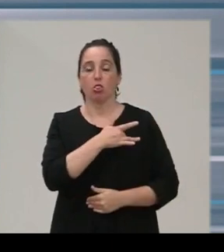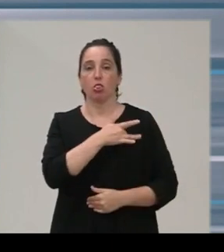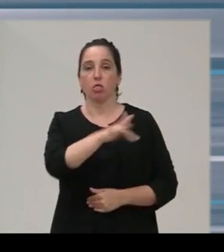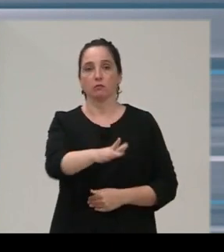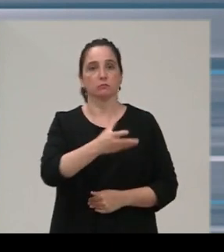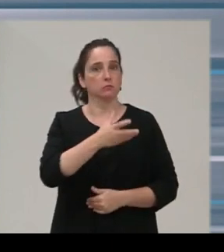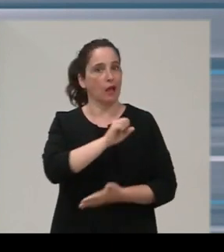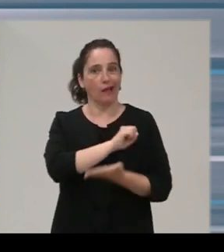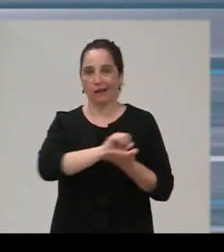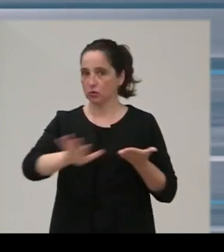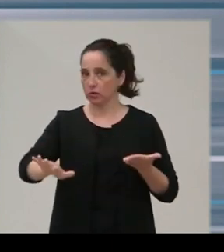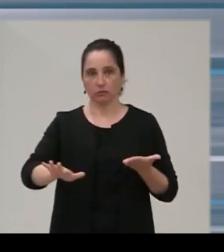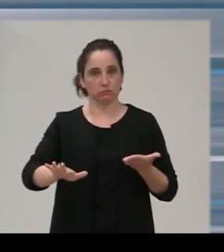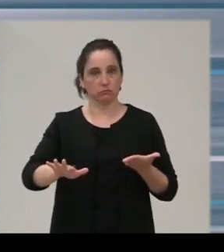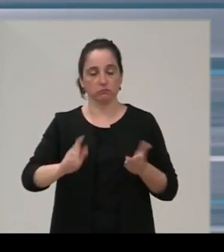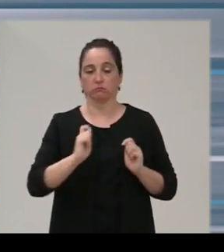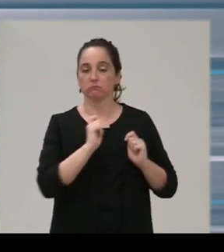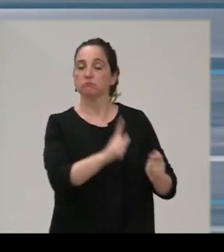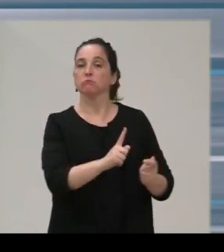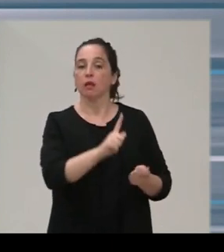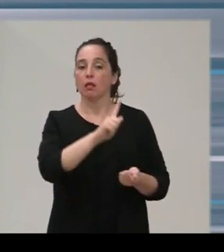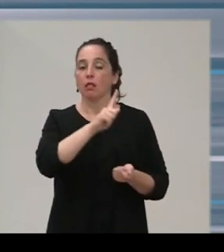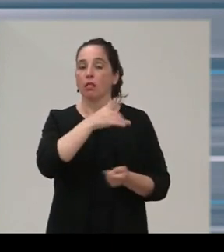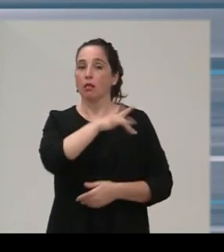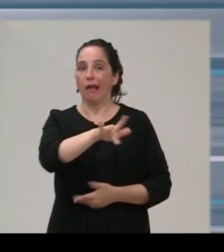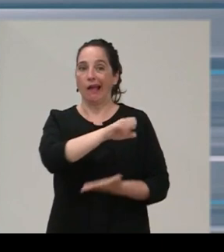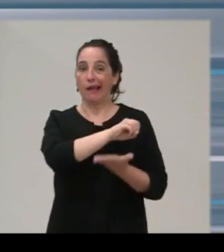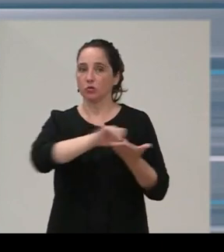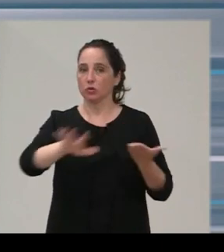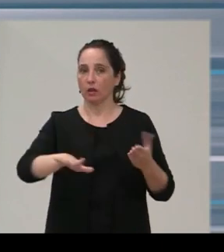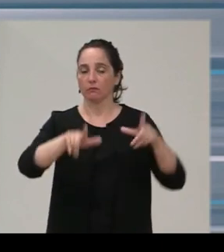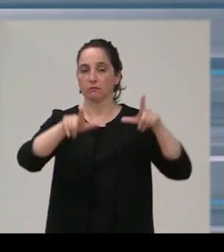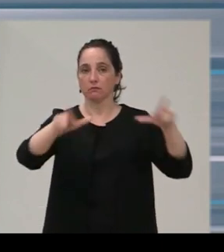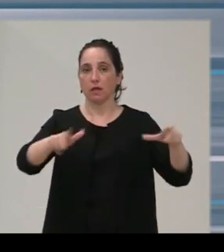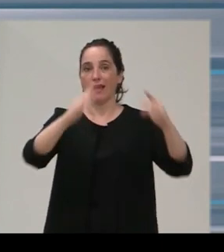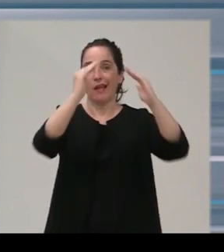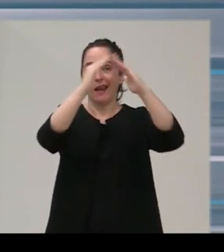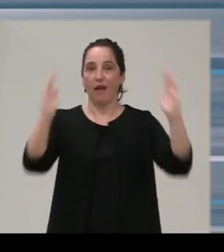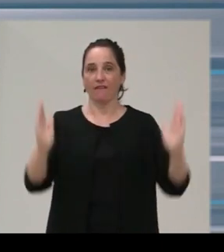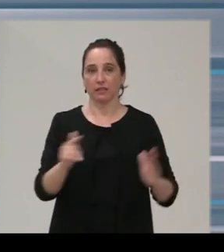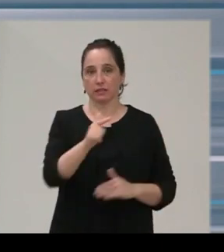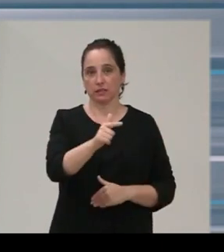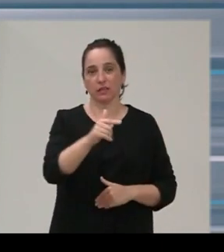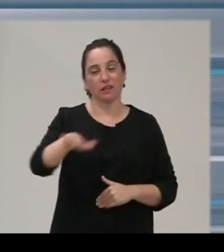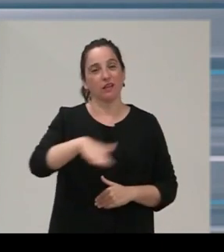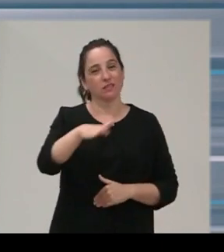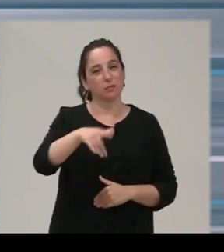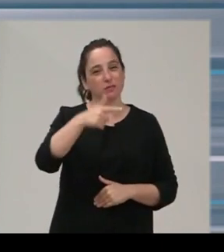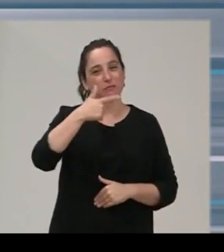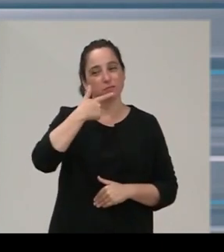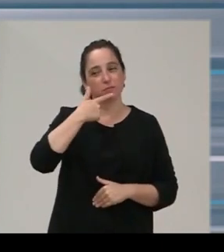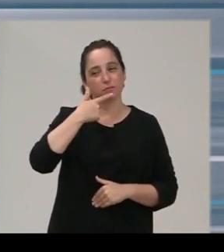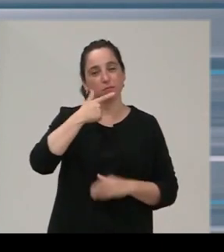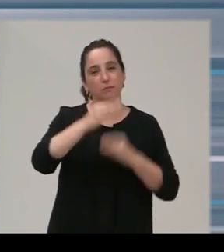Ayuntamiento de Santander de las naves de Gráficas Martínez para proseguir